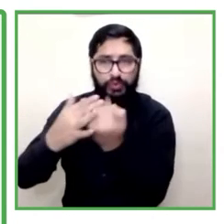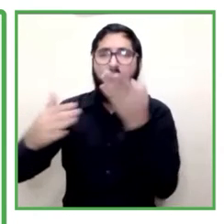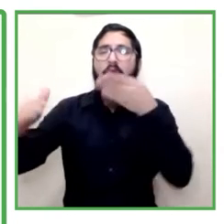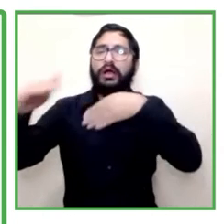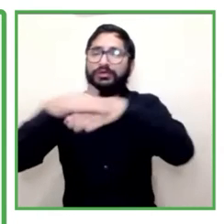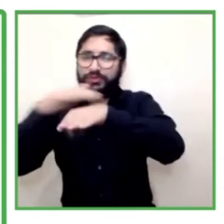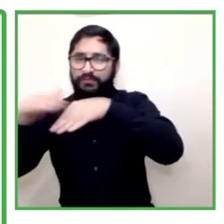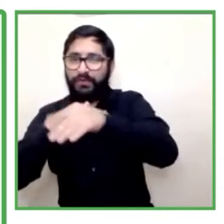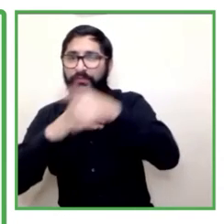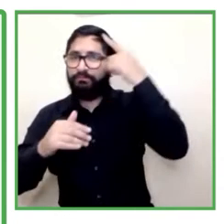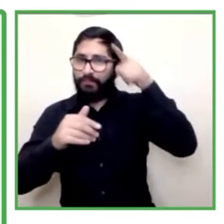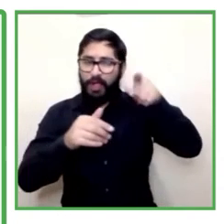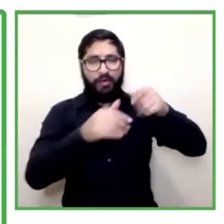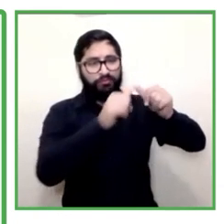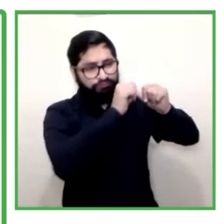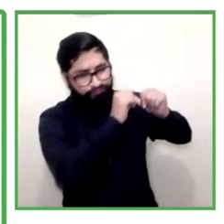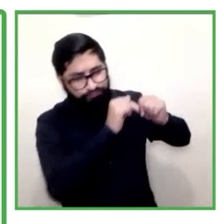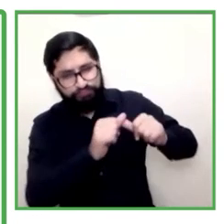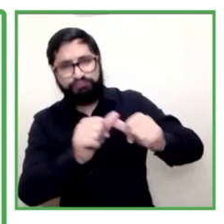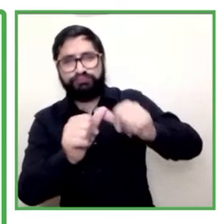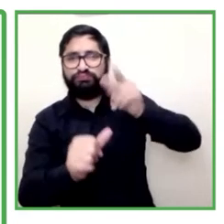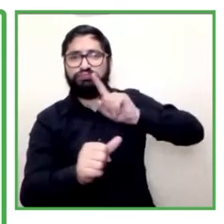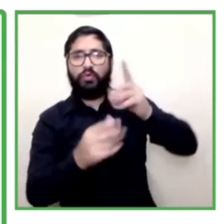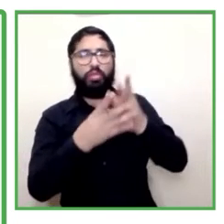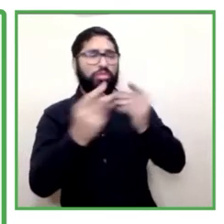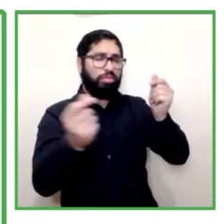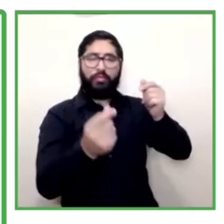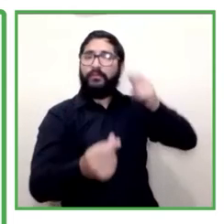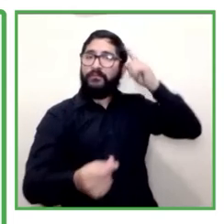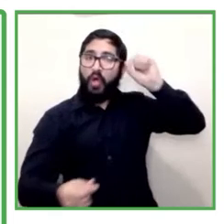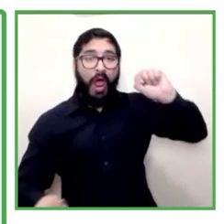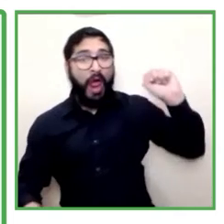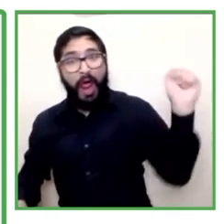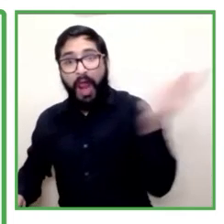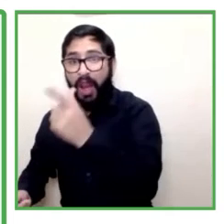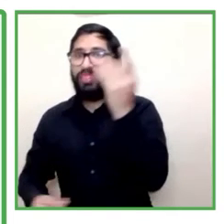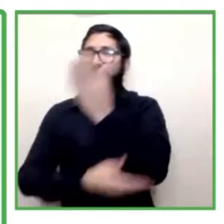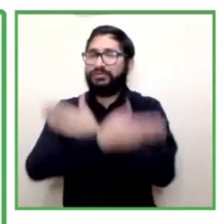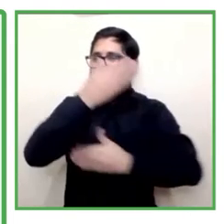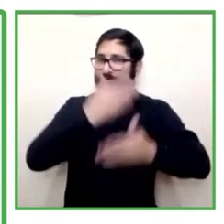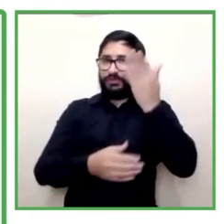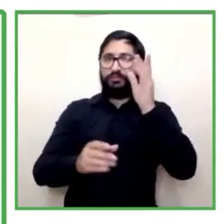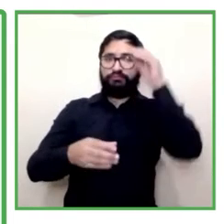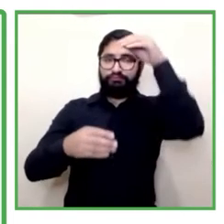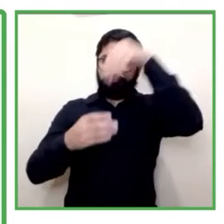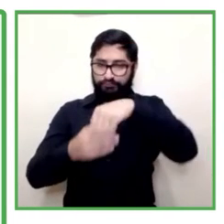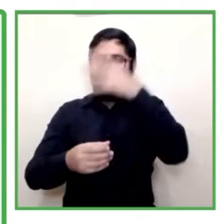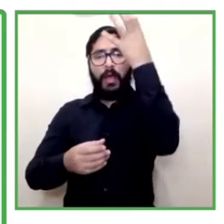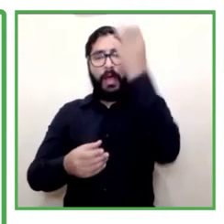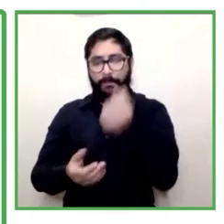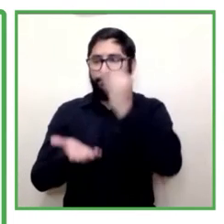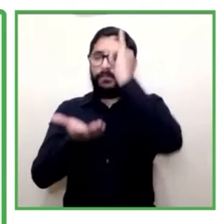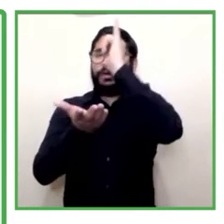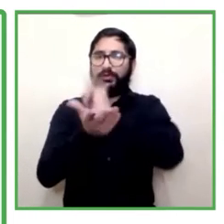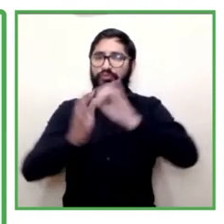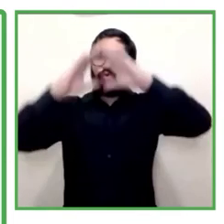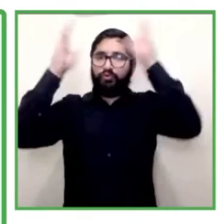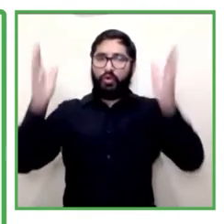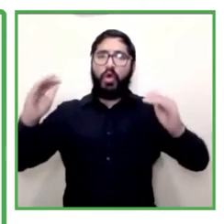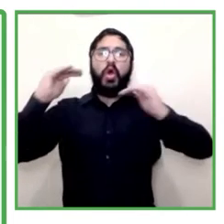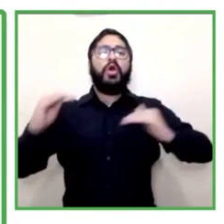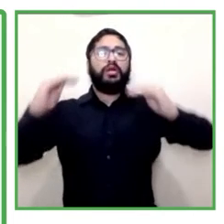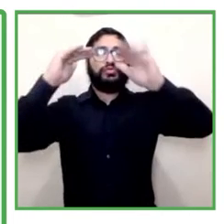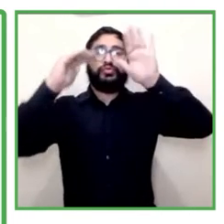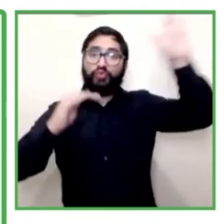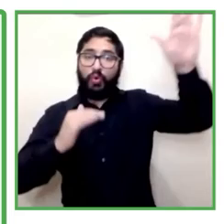con discapacidad en todos los servicios con los que cuenta la entidad. Esta política de discapacidad cuenta con un